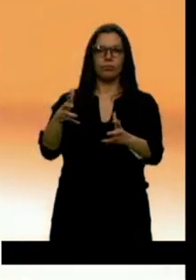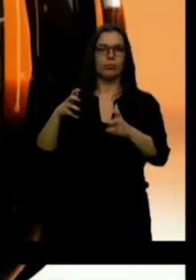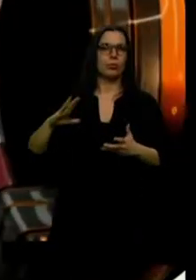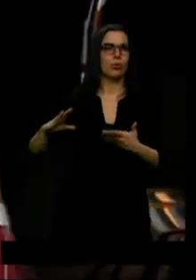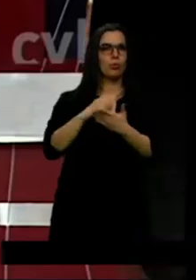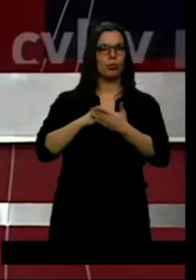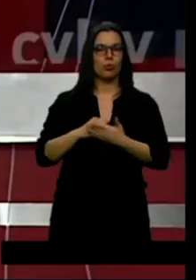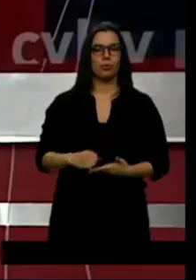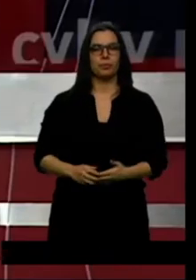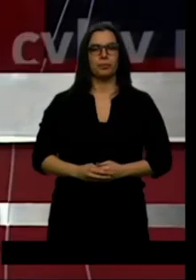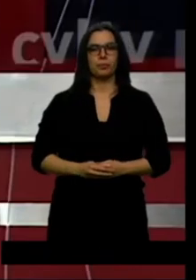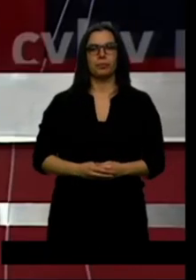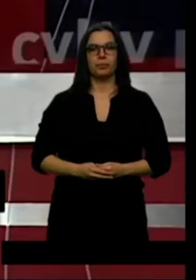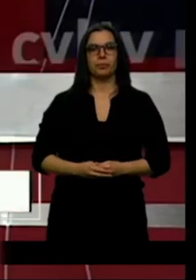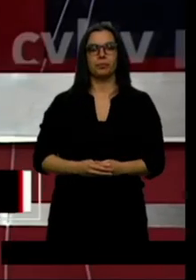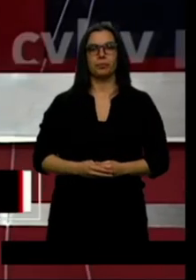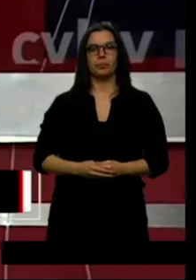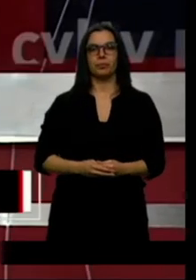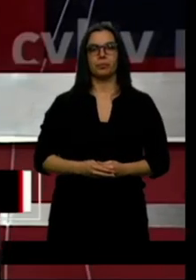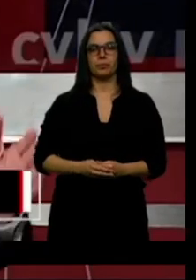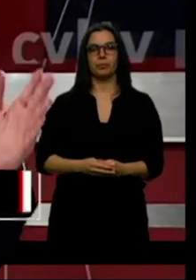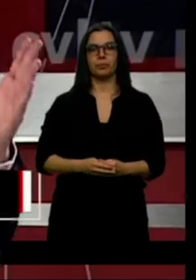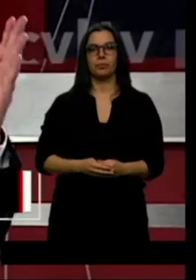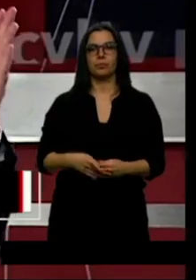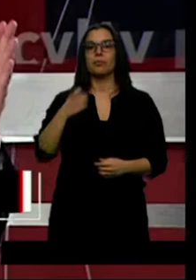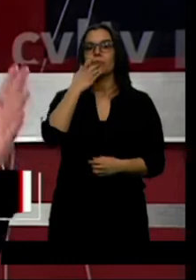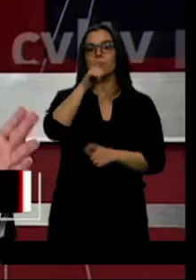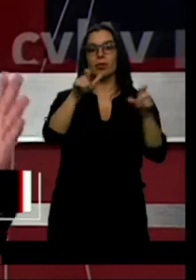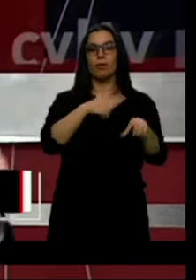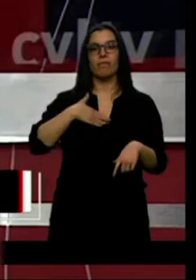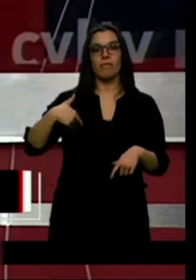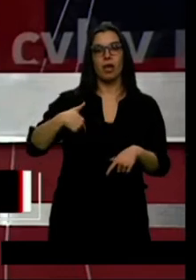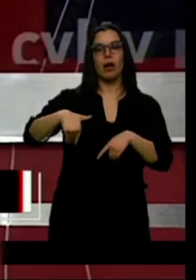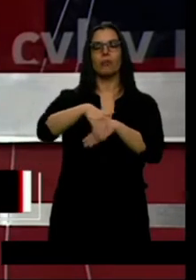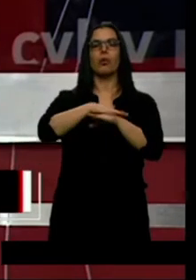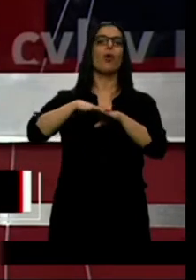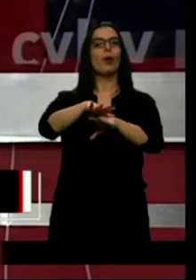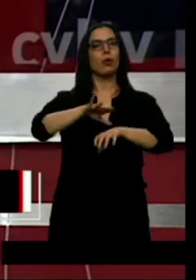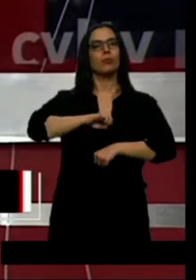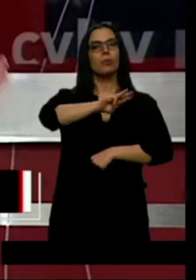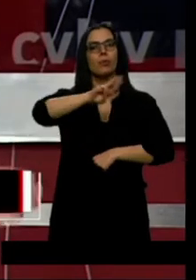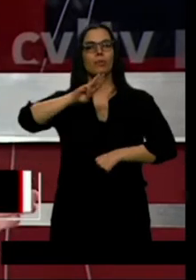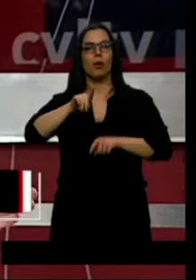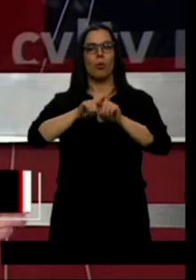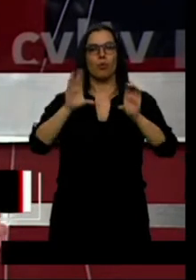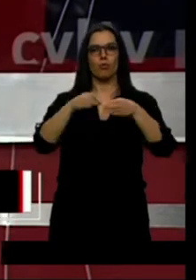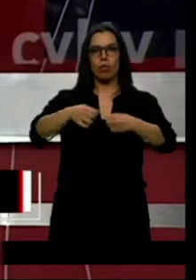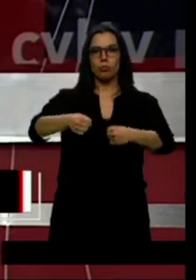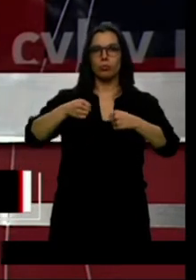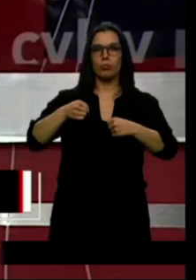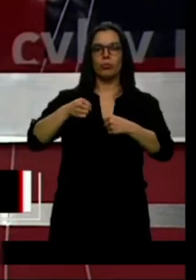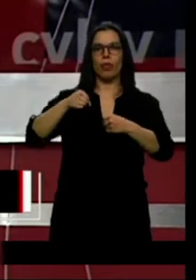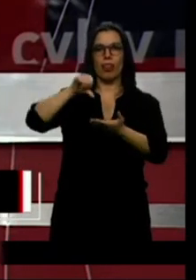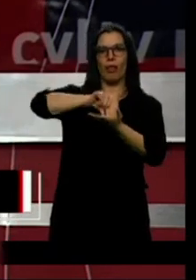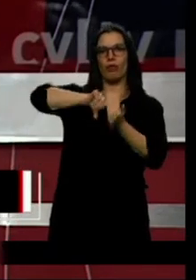Si quieren que gobierne el Partido Popular, la gran fuerza del centro y de la derecha de Castilla y León, voten al Partido Popular